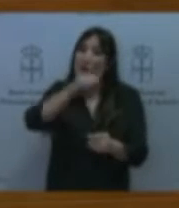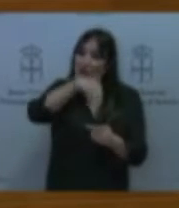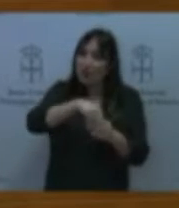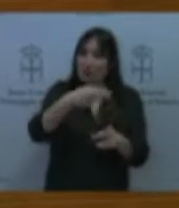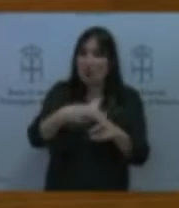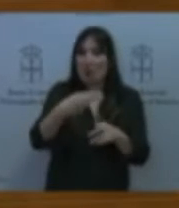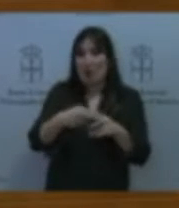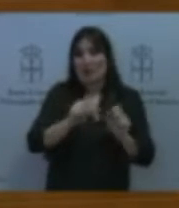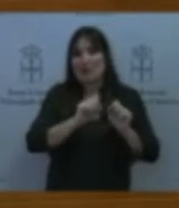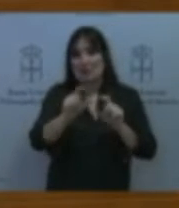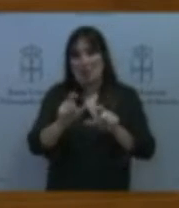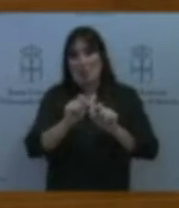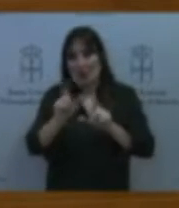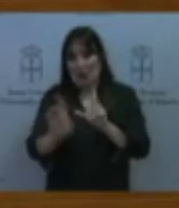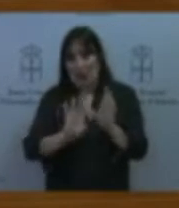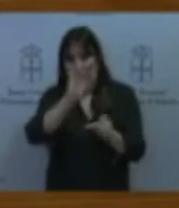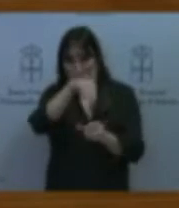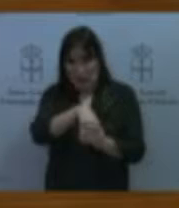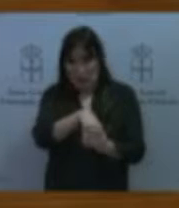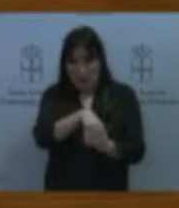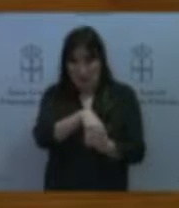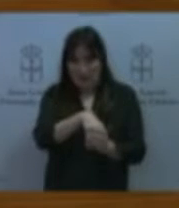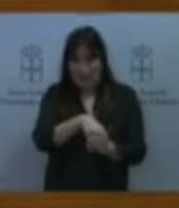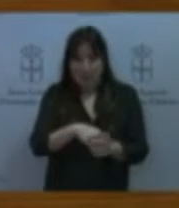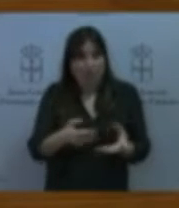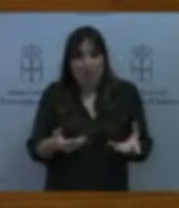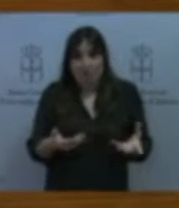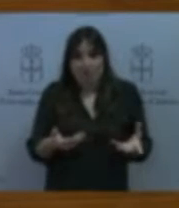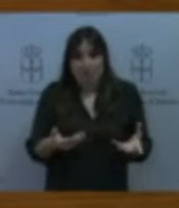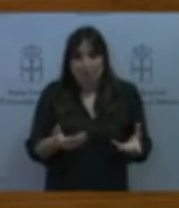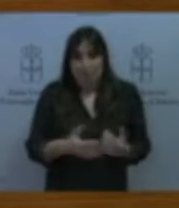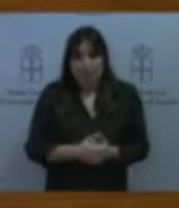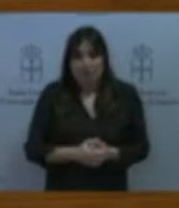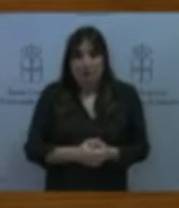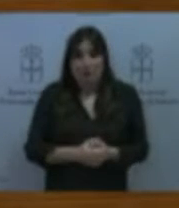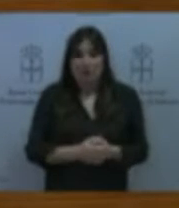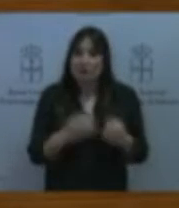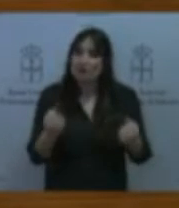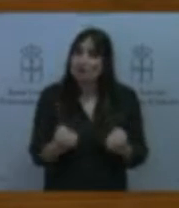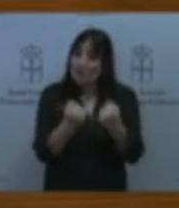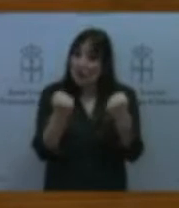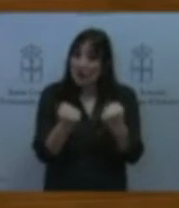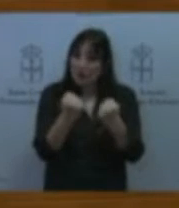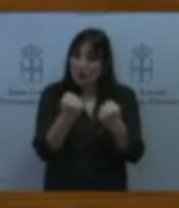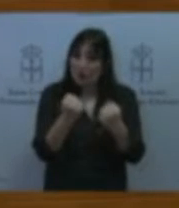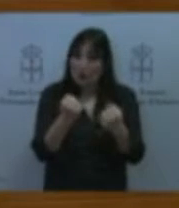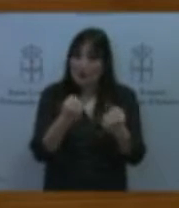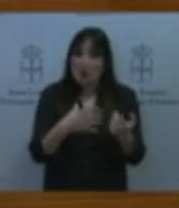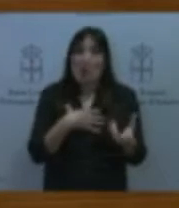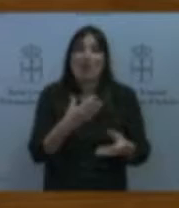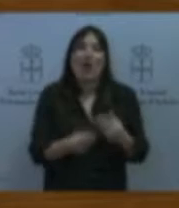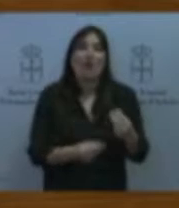Es inevitable. Referirse a las actuaciones que se pueden llevar a cabo para lograr estos